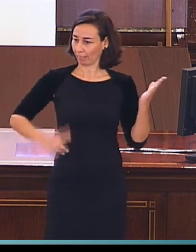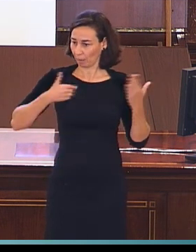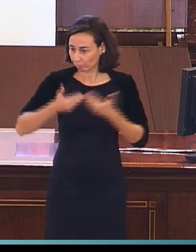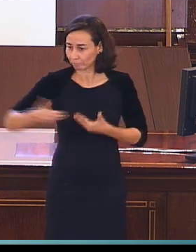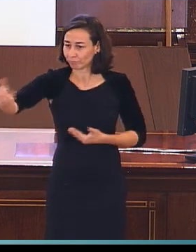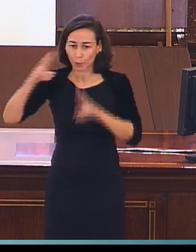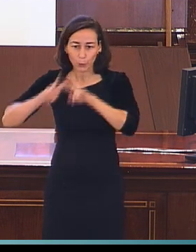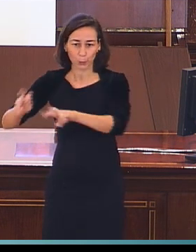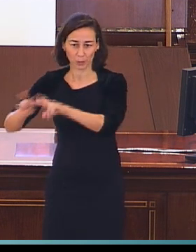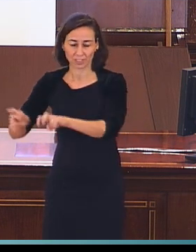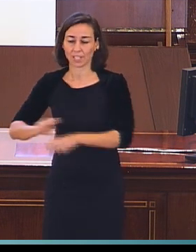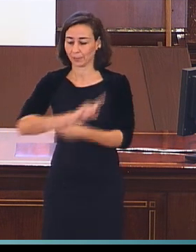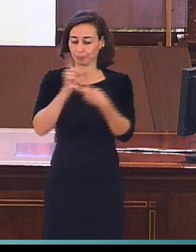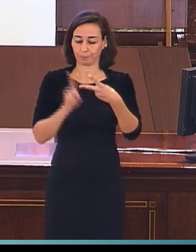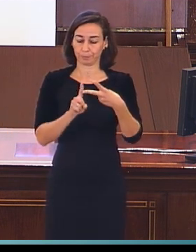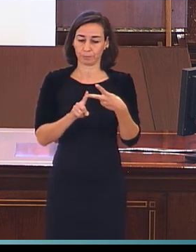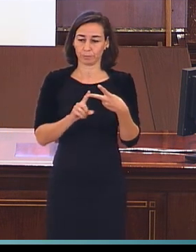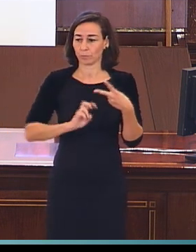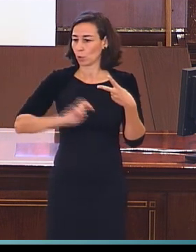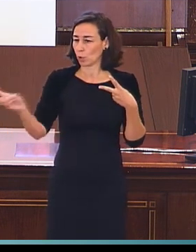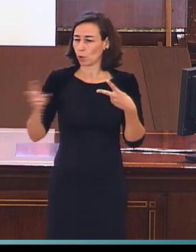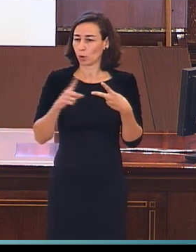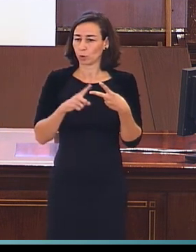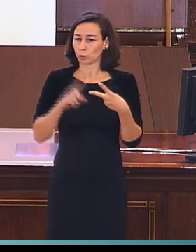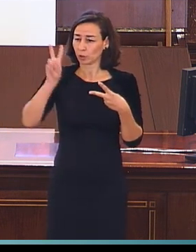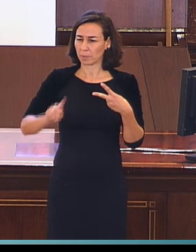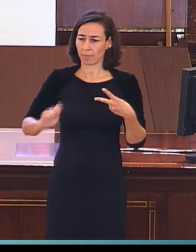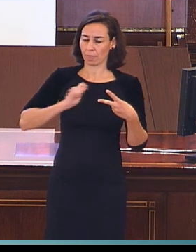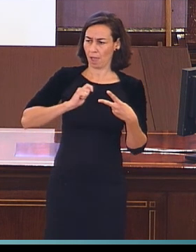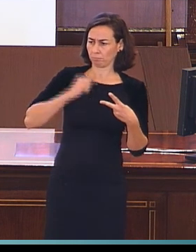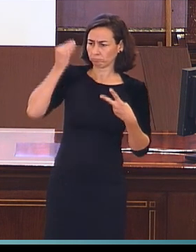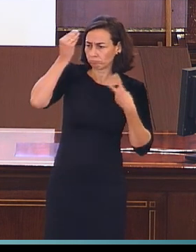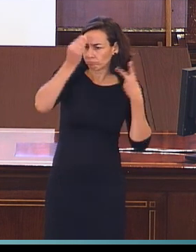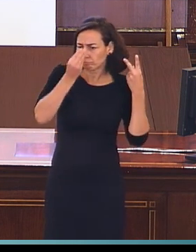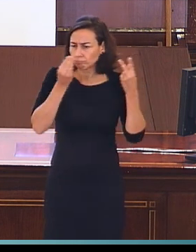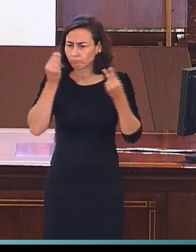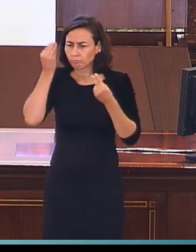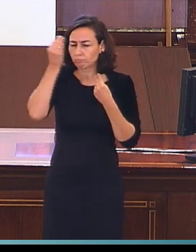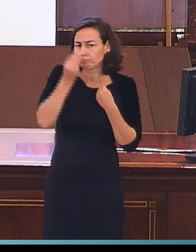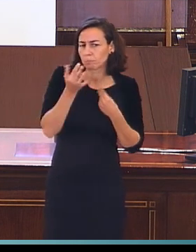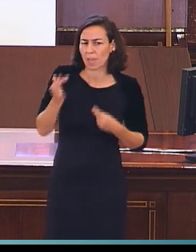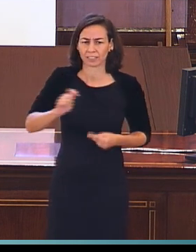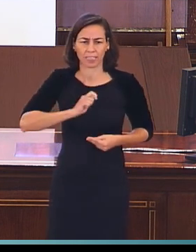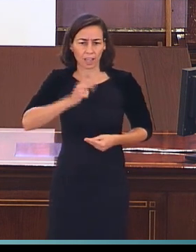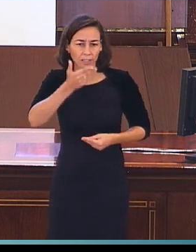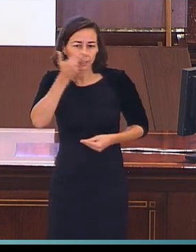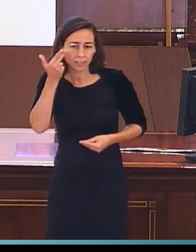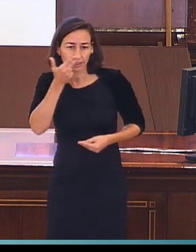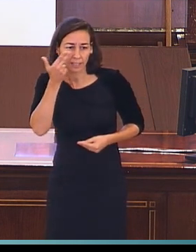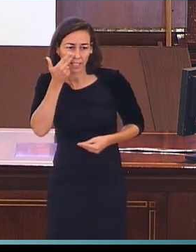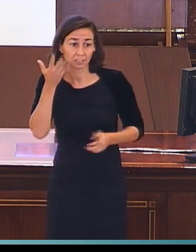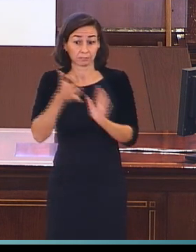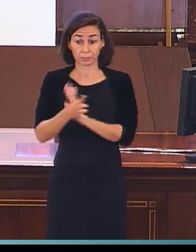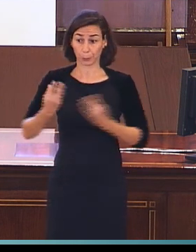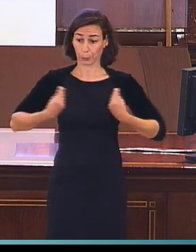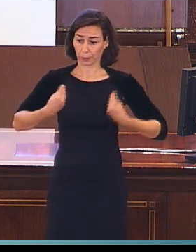Luego, otro tema que suscita mucho interés en la cuestión de la vida